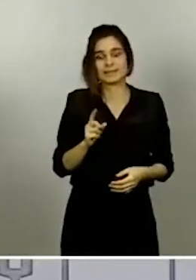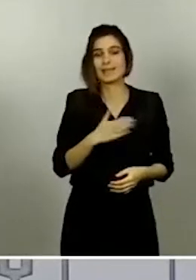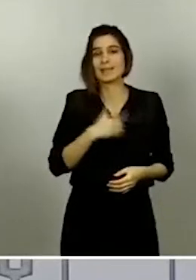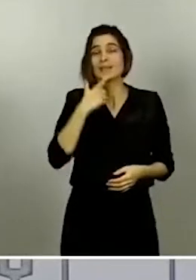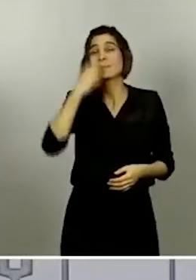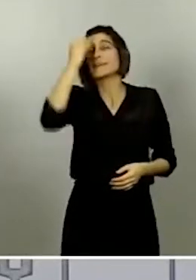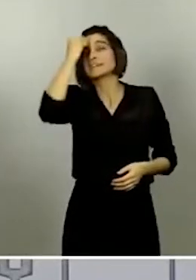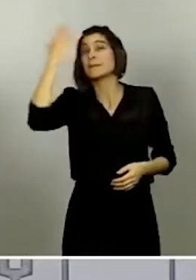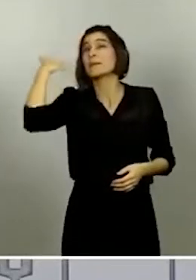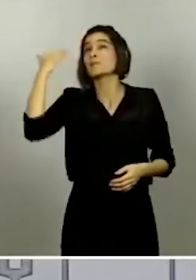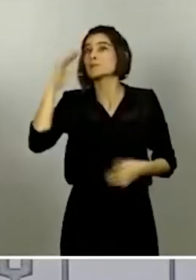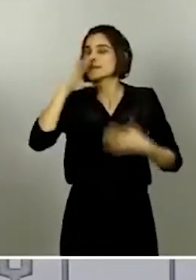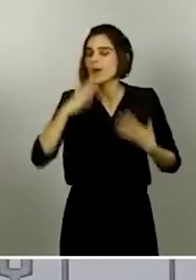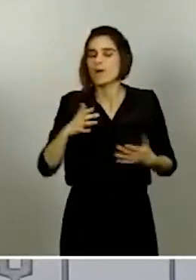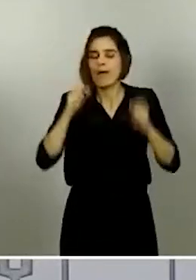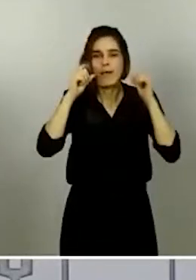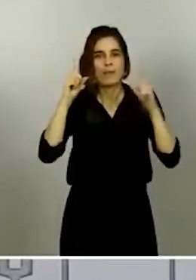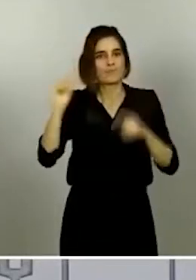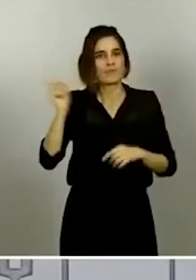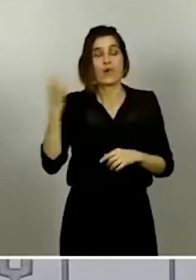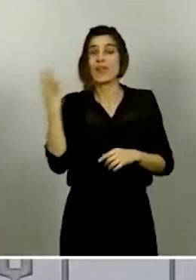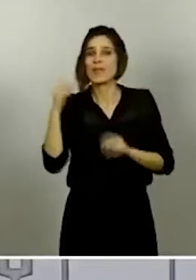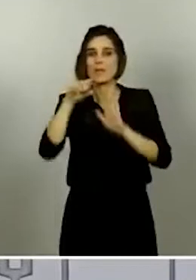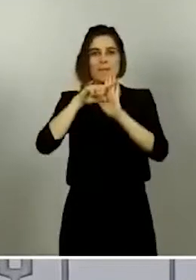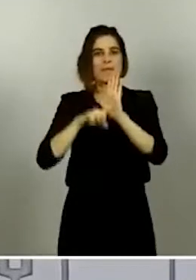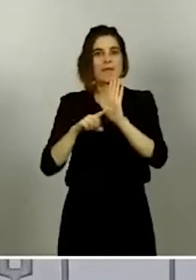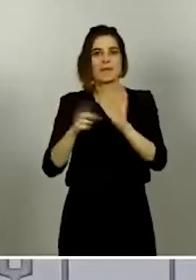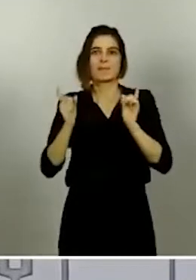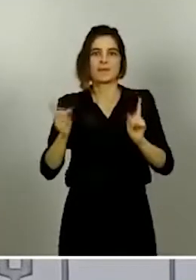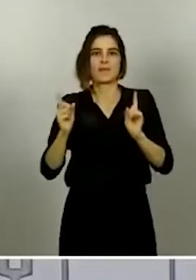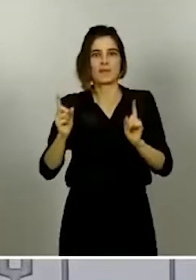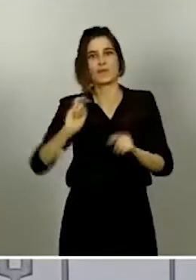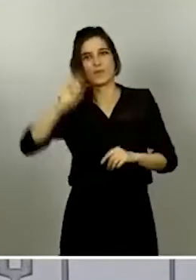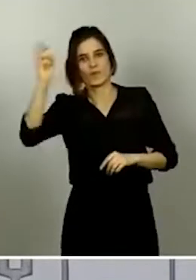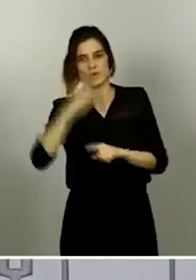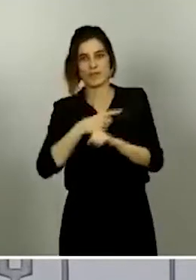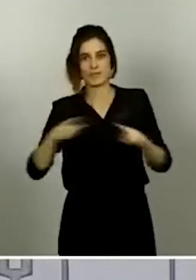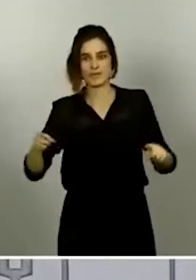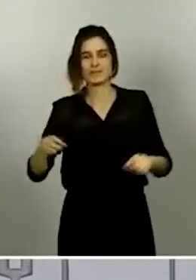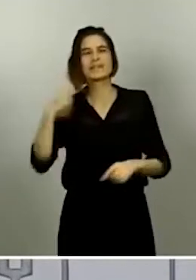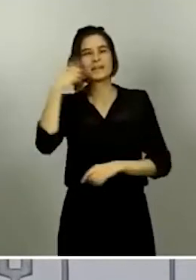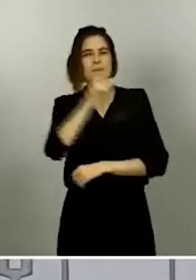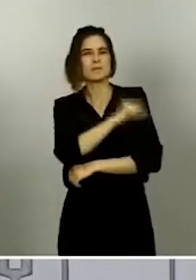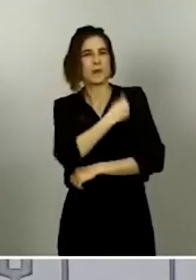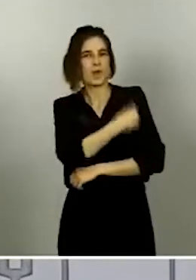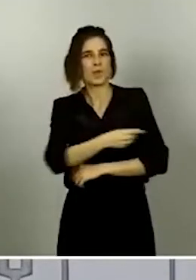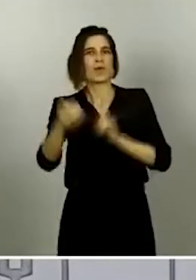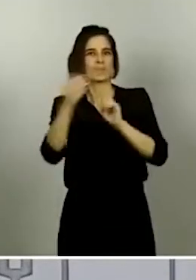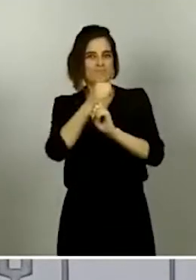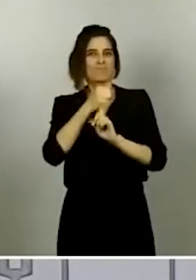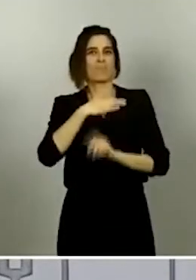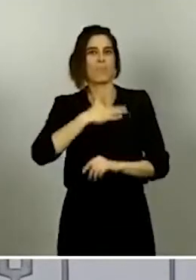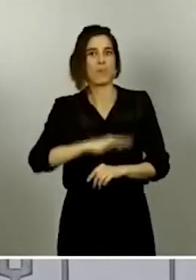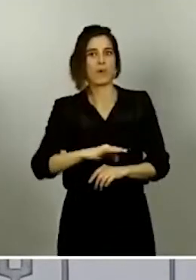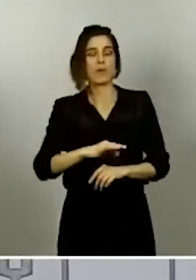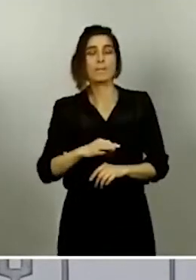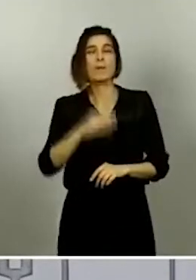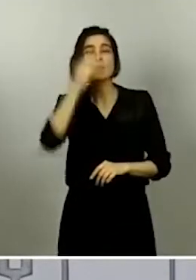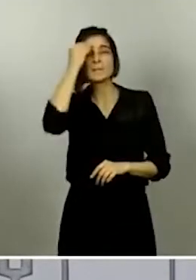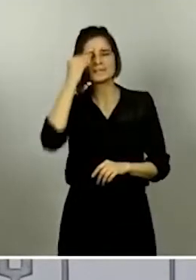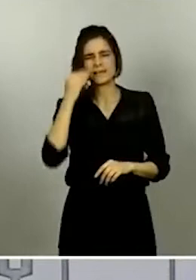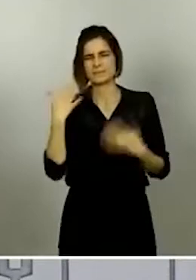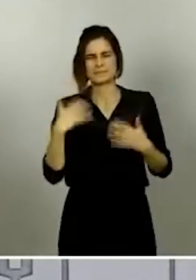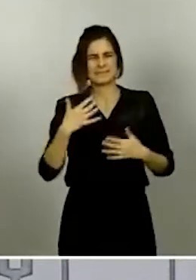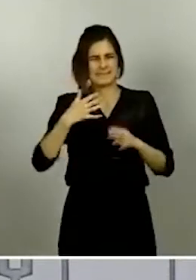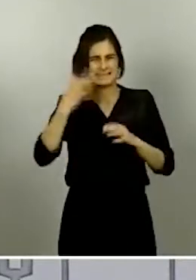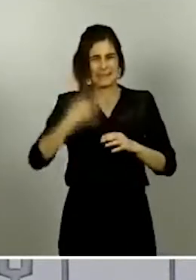medidas de prevención. Sabemos que la vacuna es posible, pero también sabemos que no va a ir probablemente tan deprisa como parecía